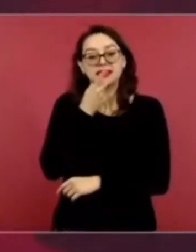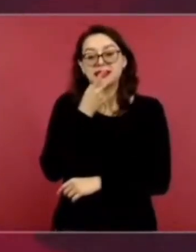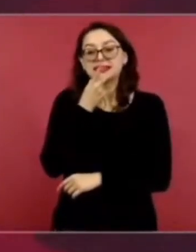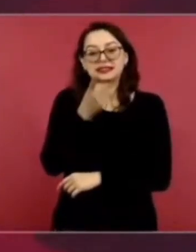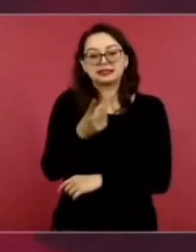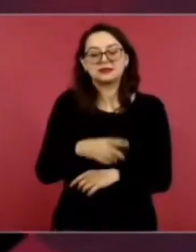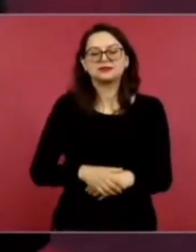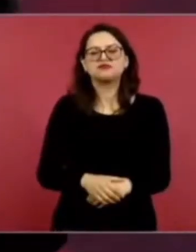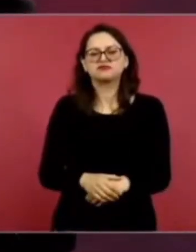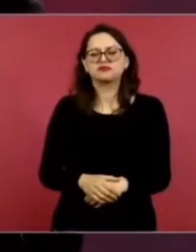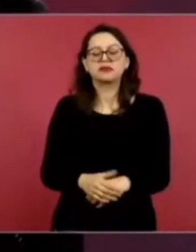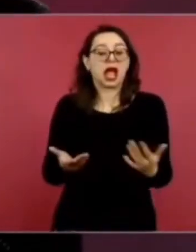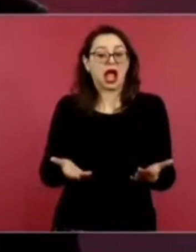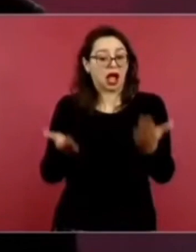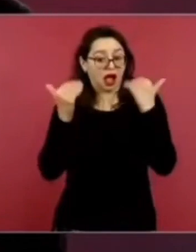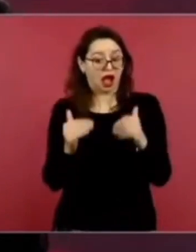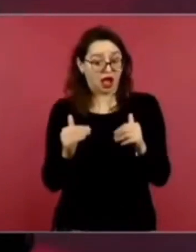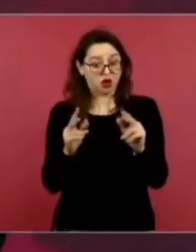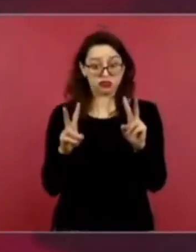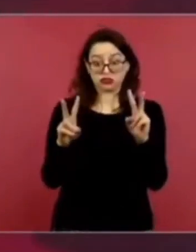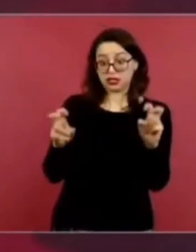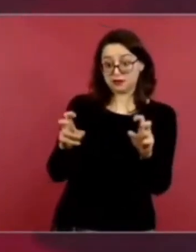general, vamos a la sección de deporte.